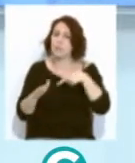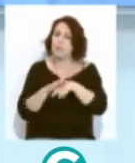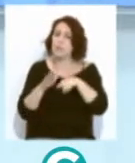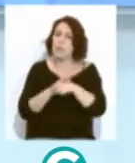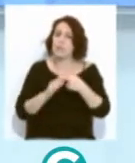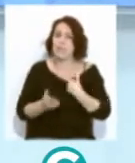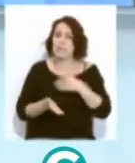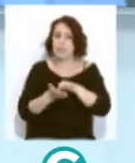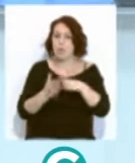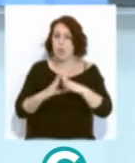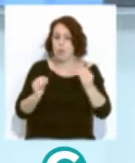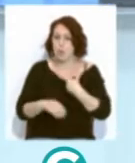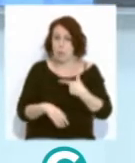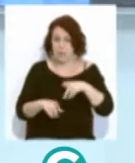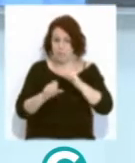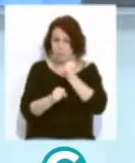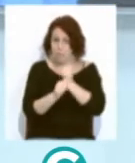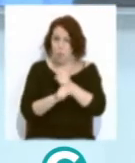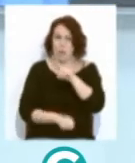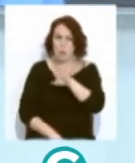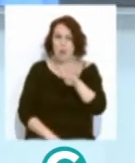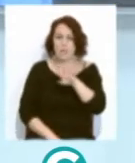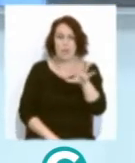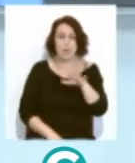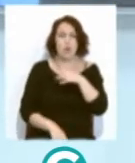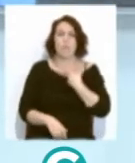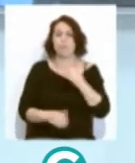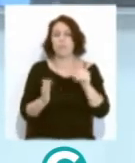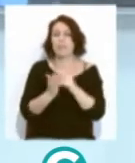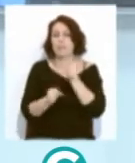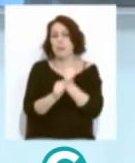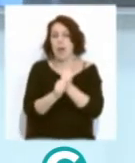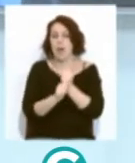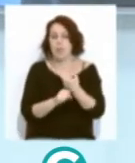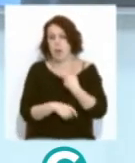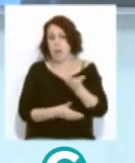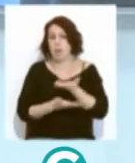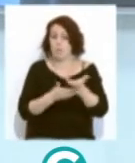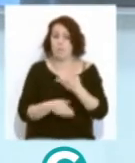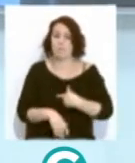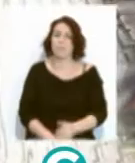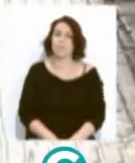Empleo ayudará a unos 145.000 trabajadores de las actividades más perjudicadas por la crisis.